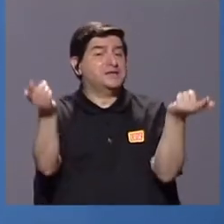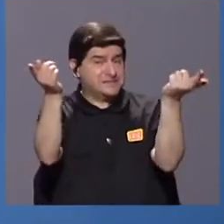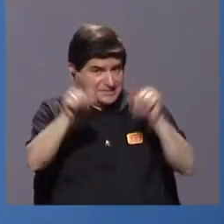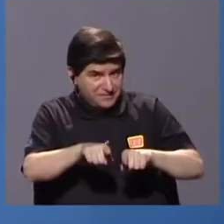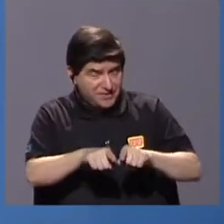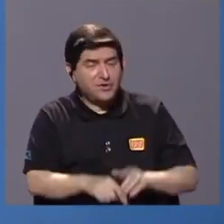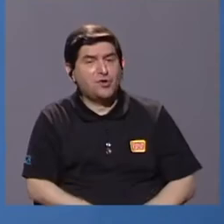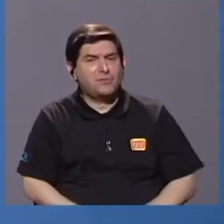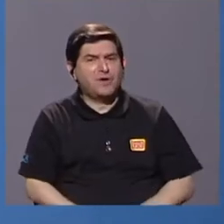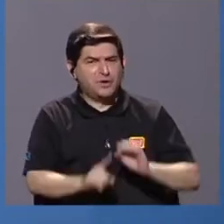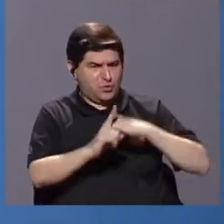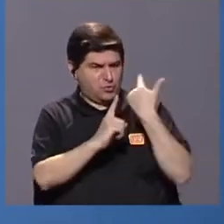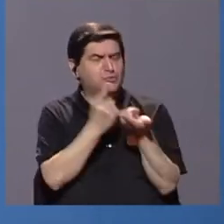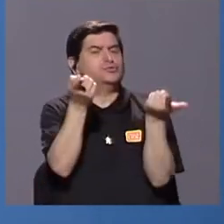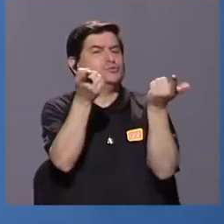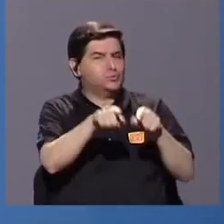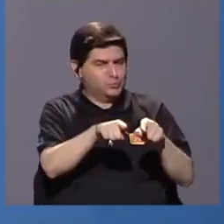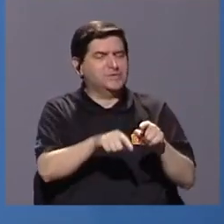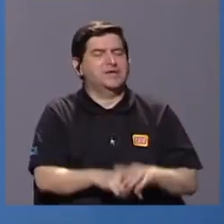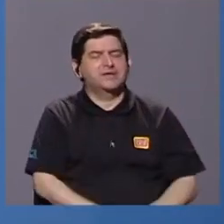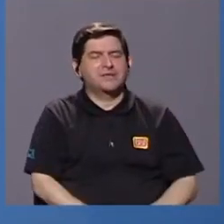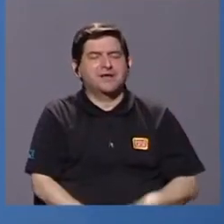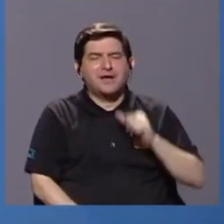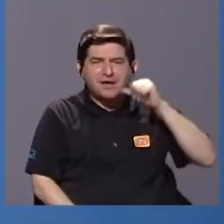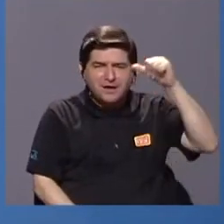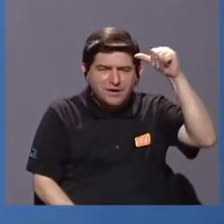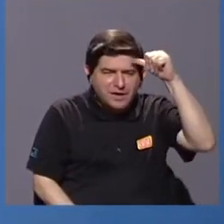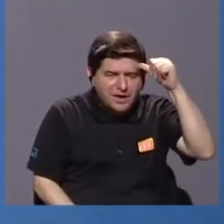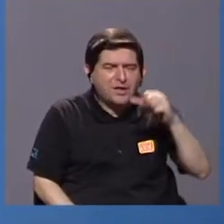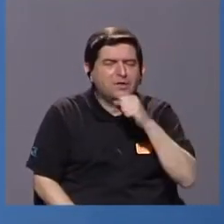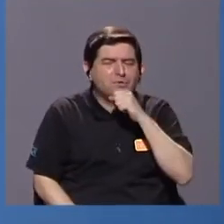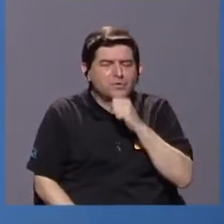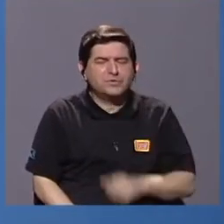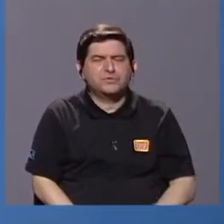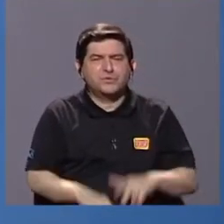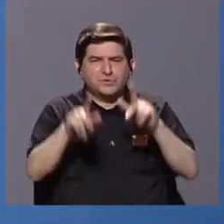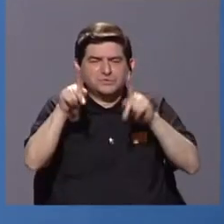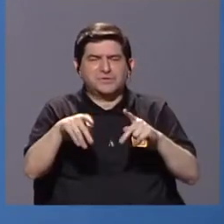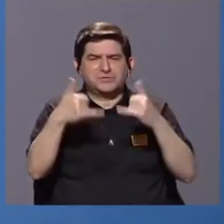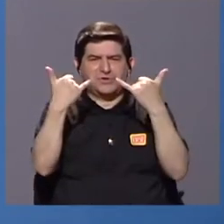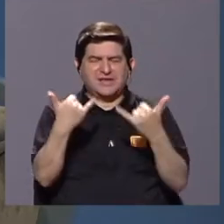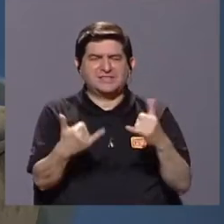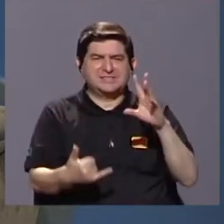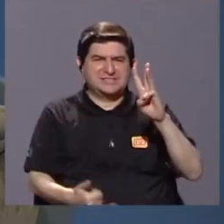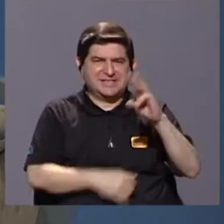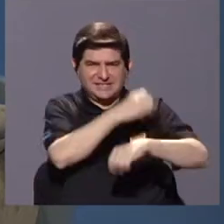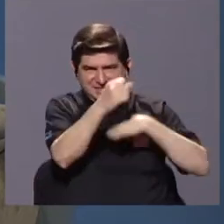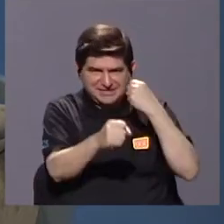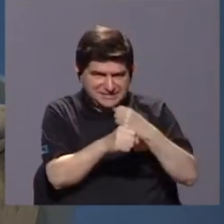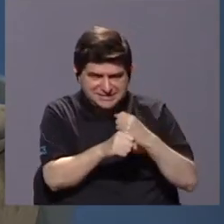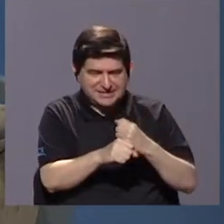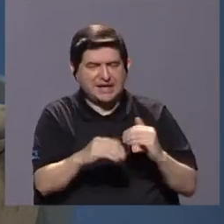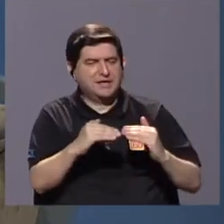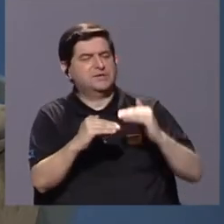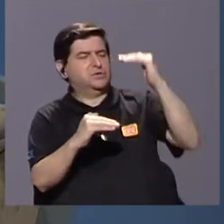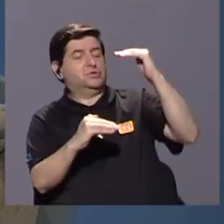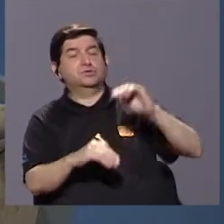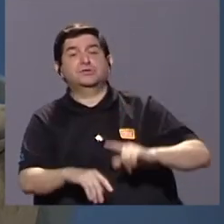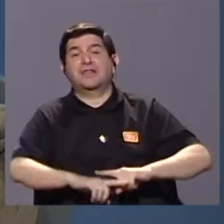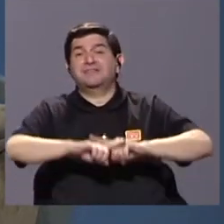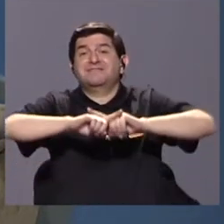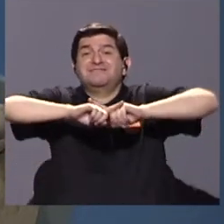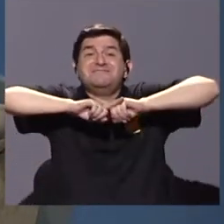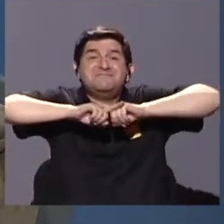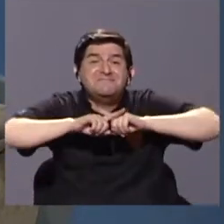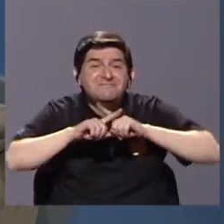sociológico que se dio. Los mayores, los ancianos, personas de 60 años para arriba son otra, pero